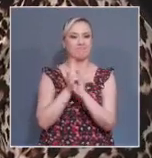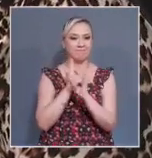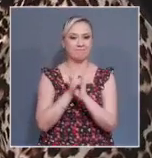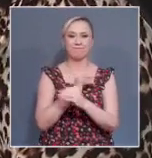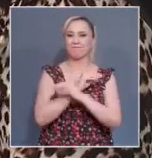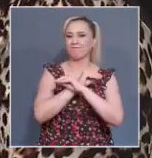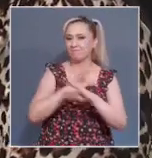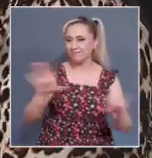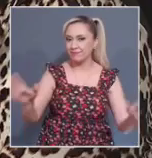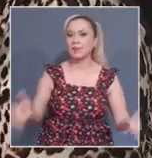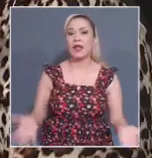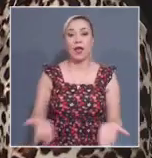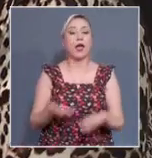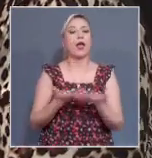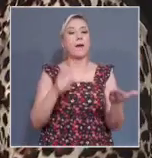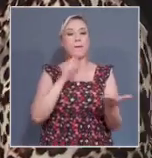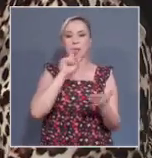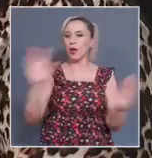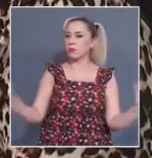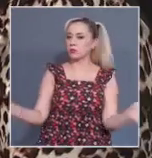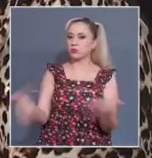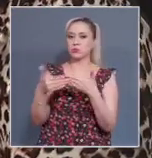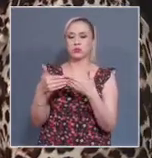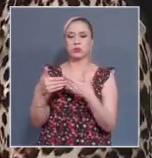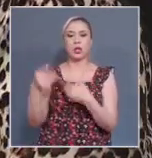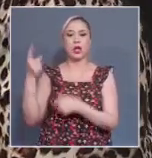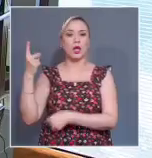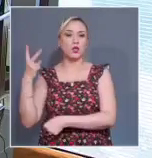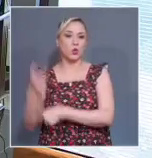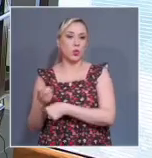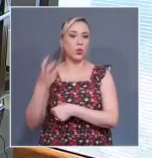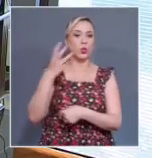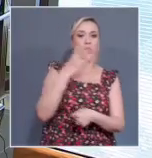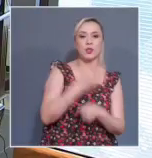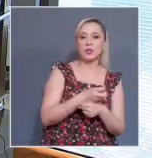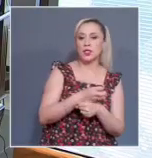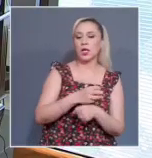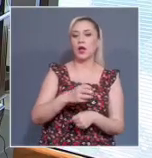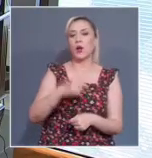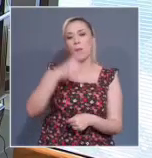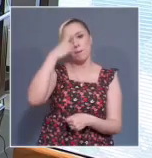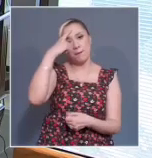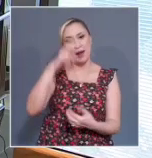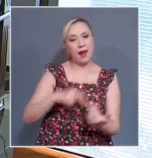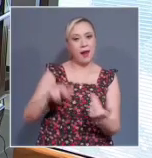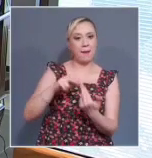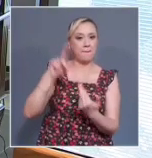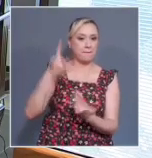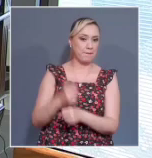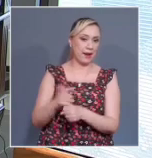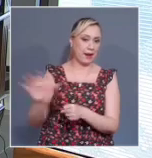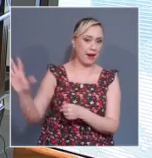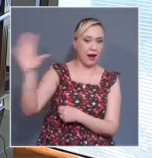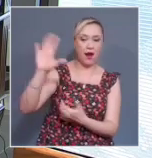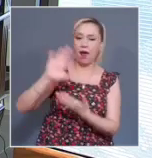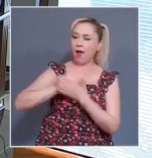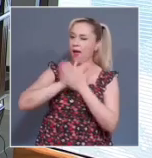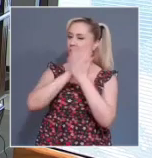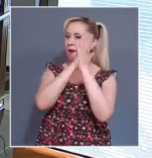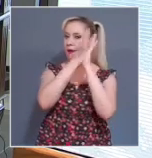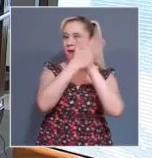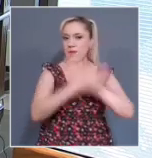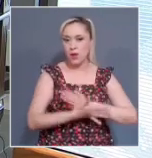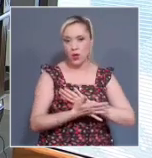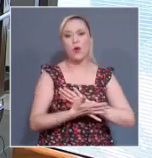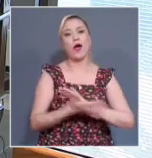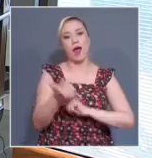los tribunales colegiados segundo de tercero del Centro Auxiliar de la Primera Región y su transformación, como le decía, en este tema.